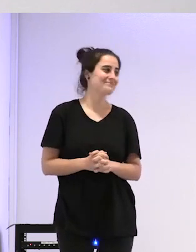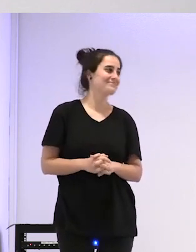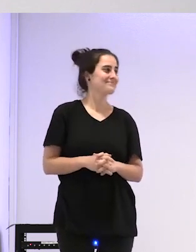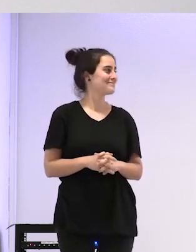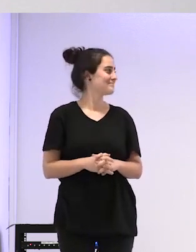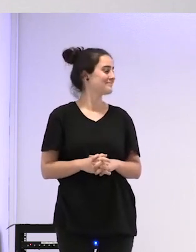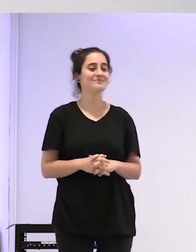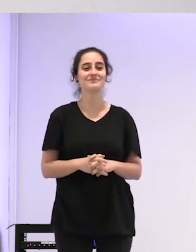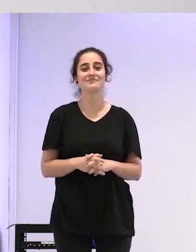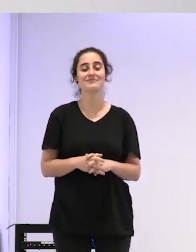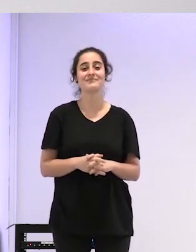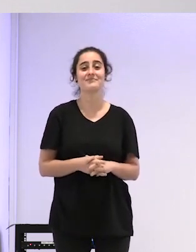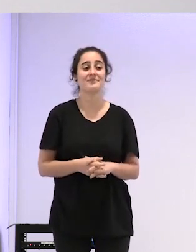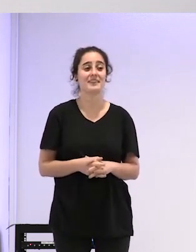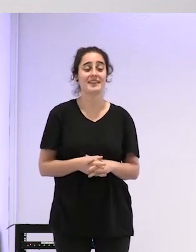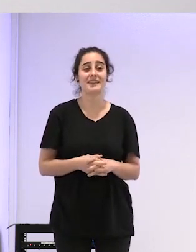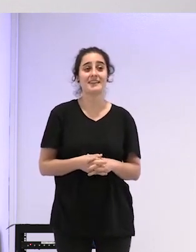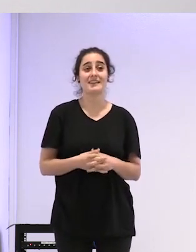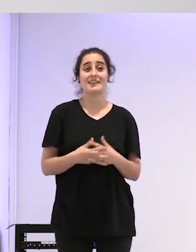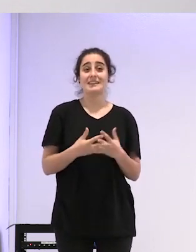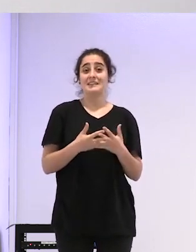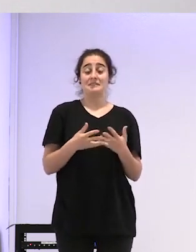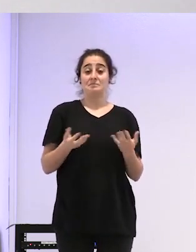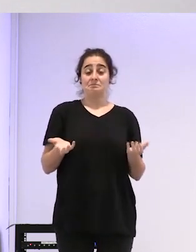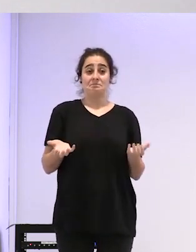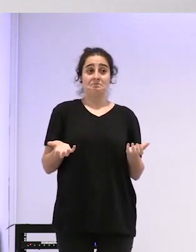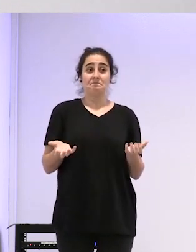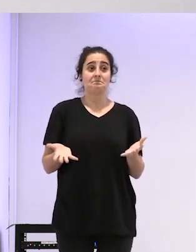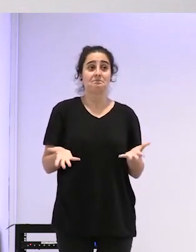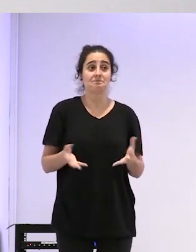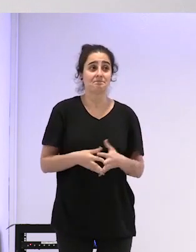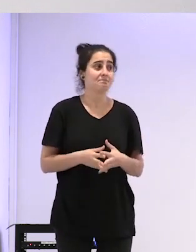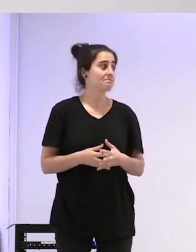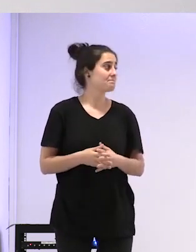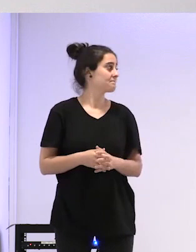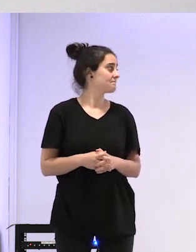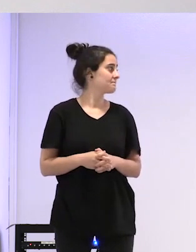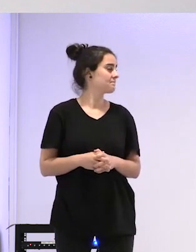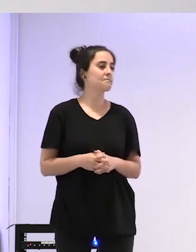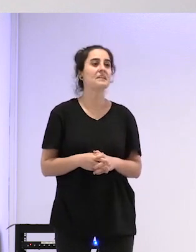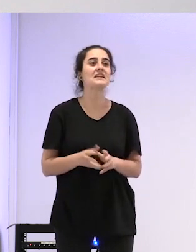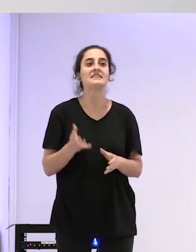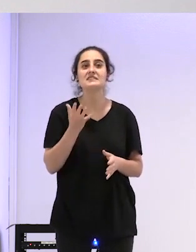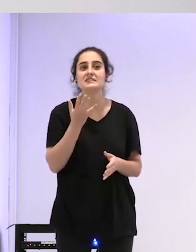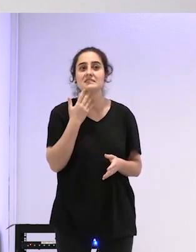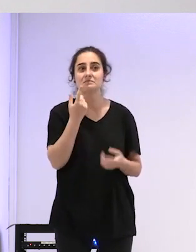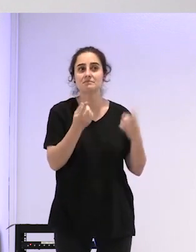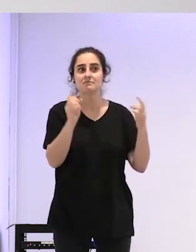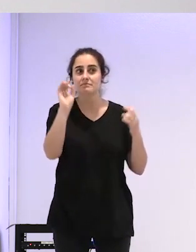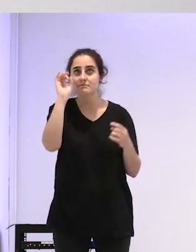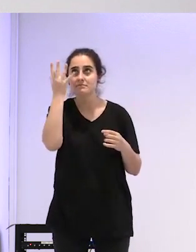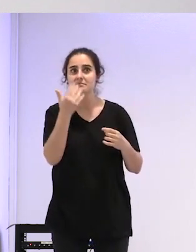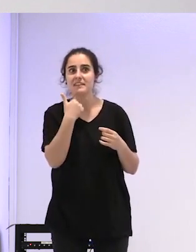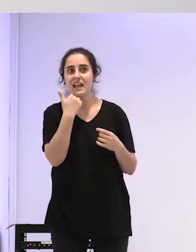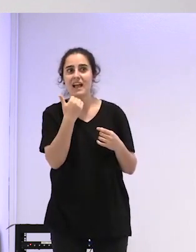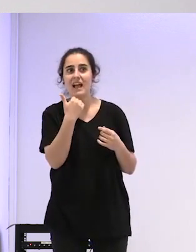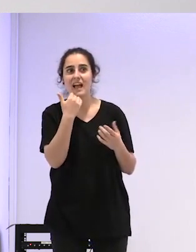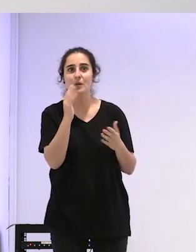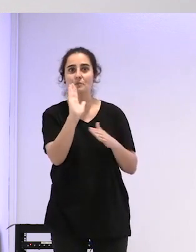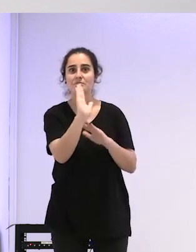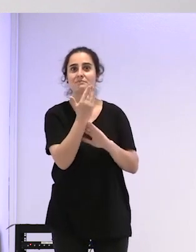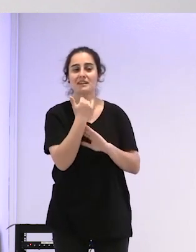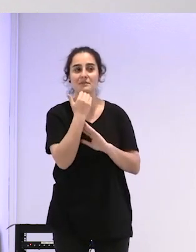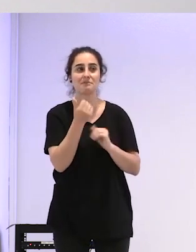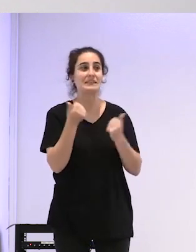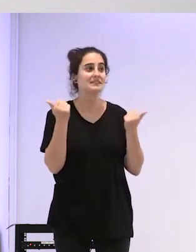pues si si os parece a no ser que a alguien se le ocurra plantear algo más